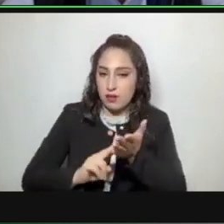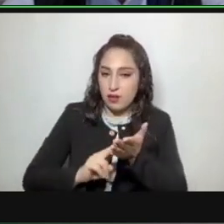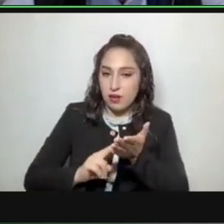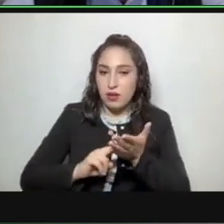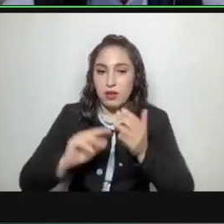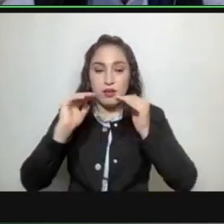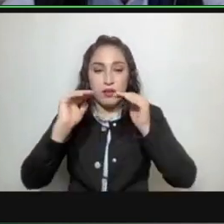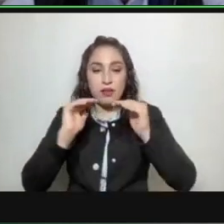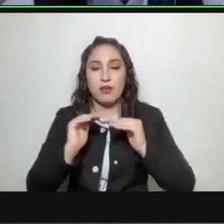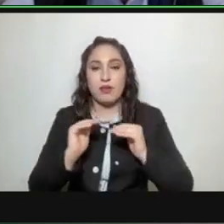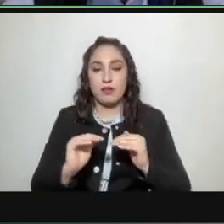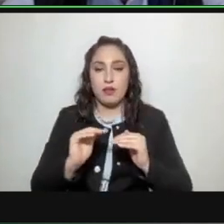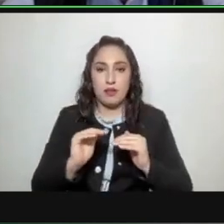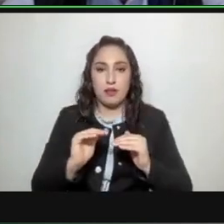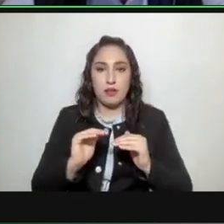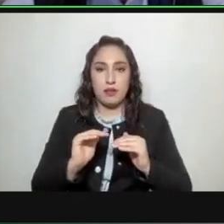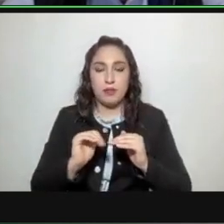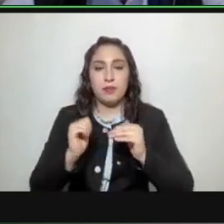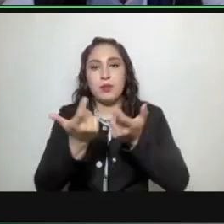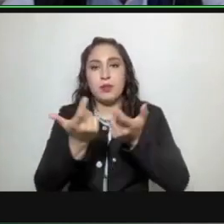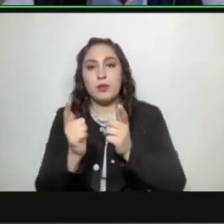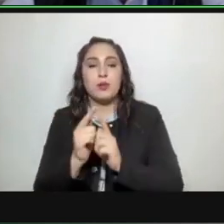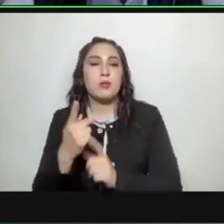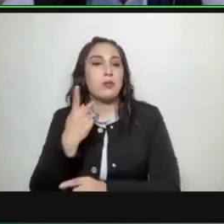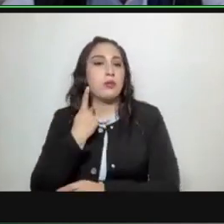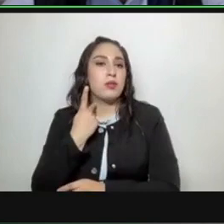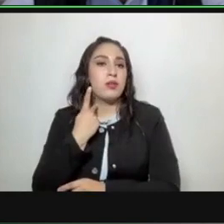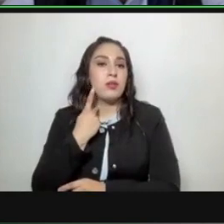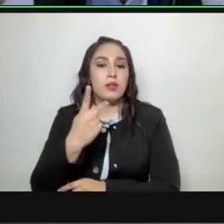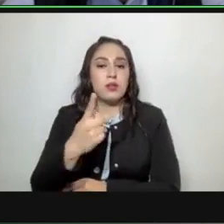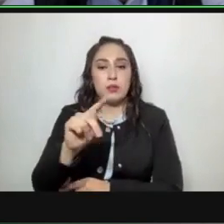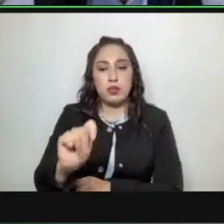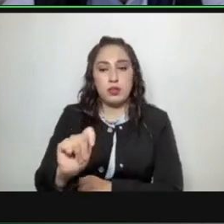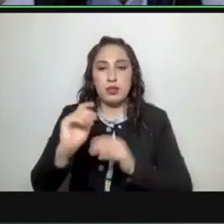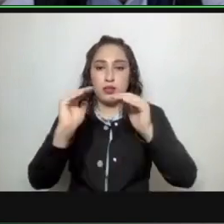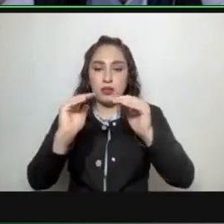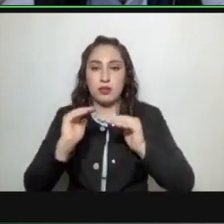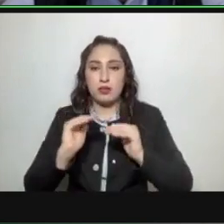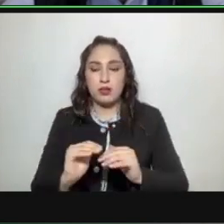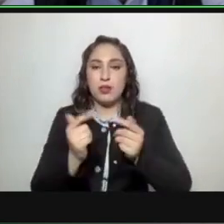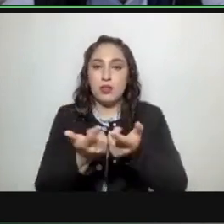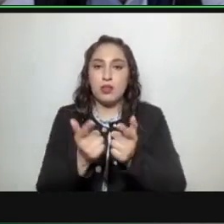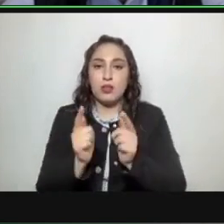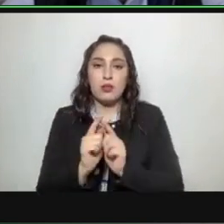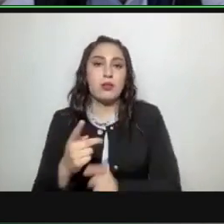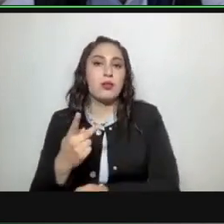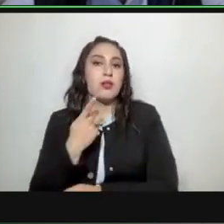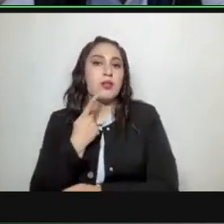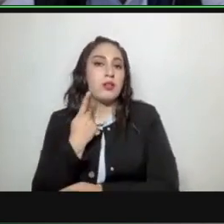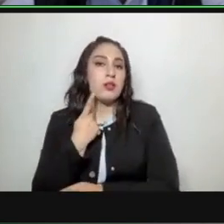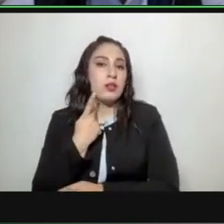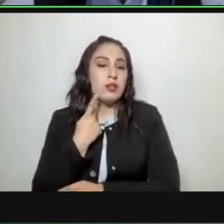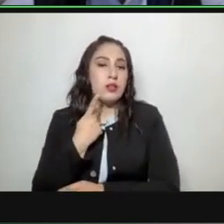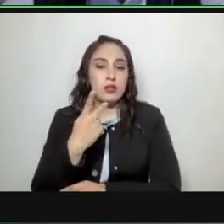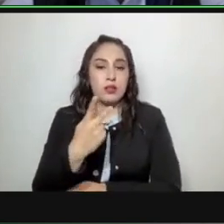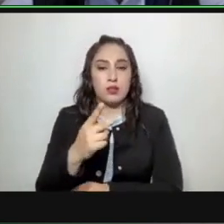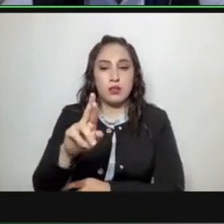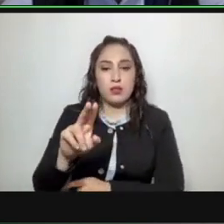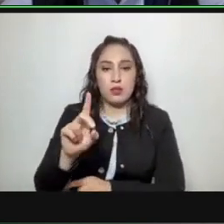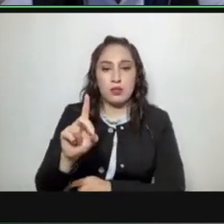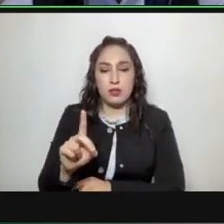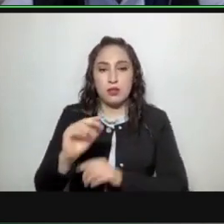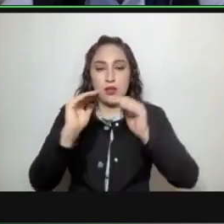la ciudad cuatro grupo parlamentario del partido del trabajo cinco grupo parlamentario del partido de la revolución